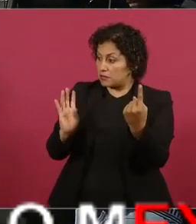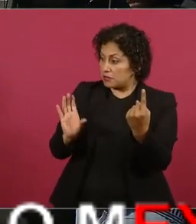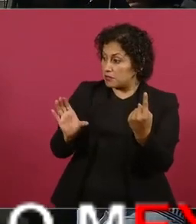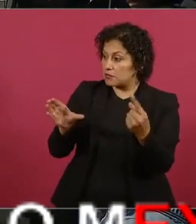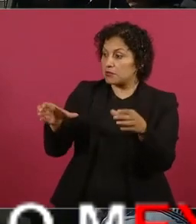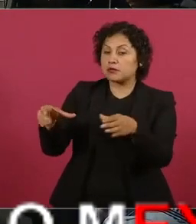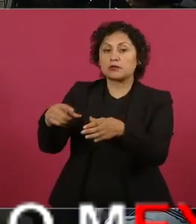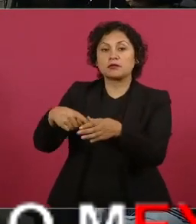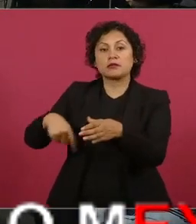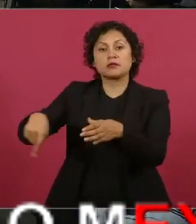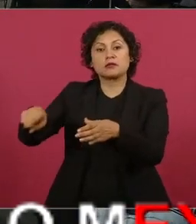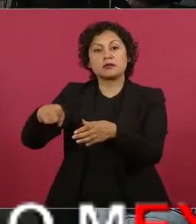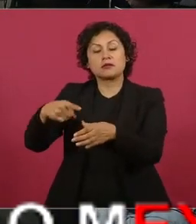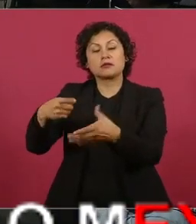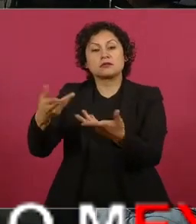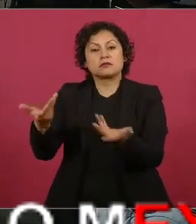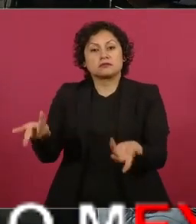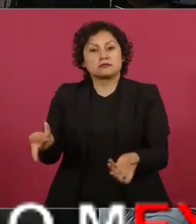Ese es el problema